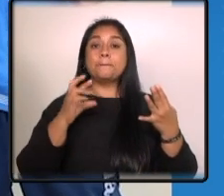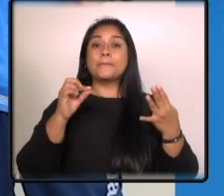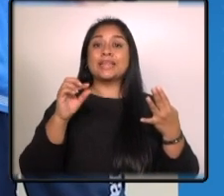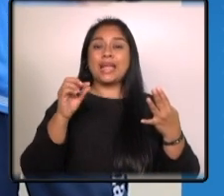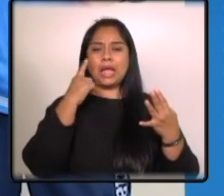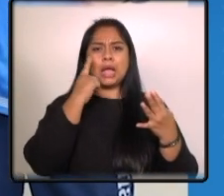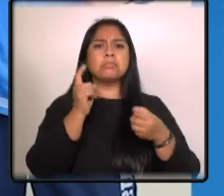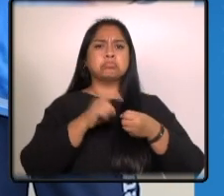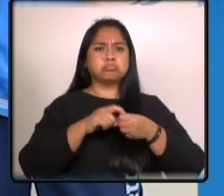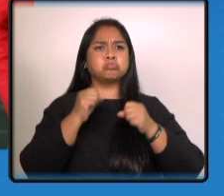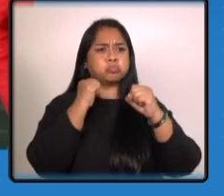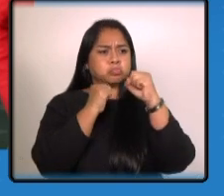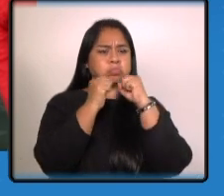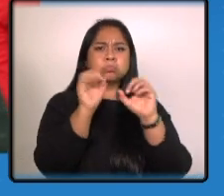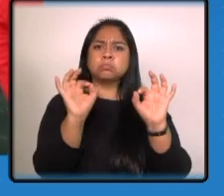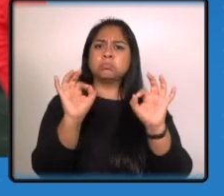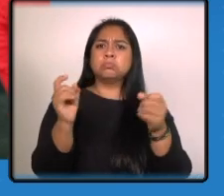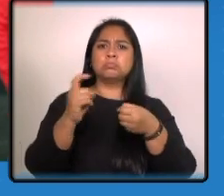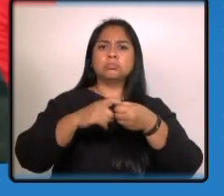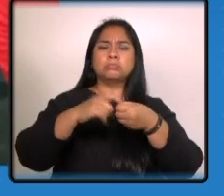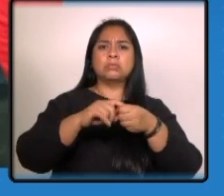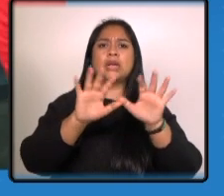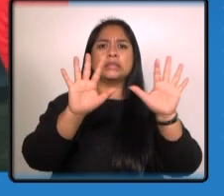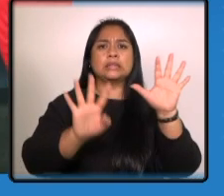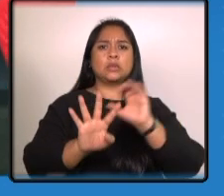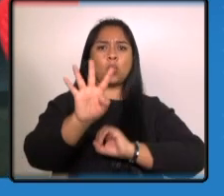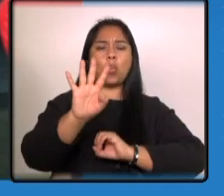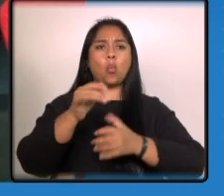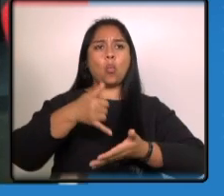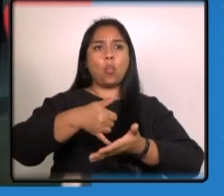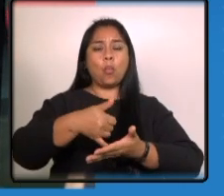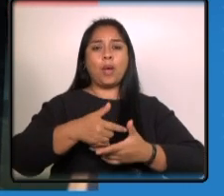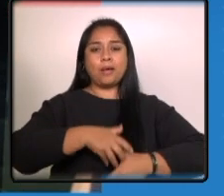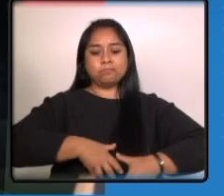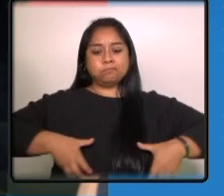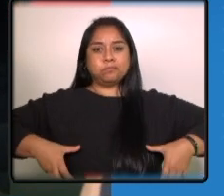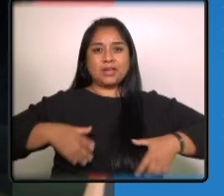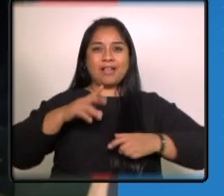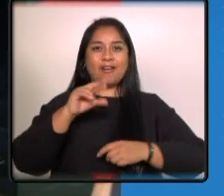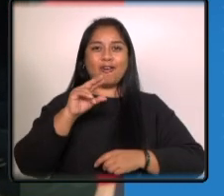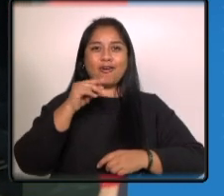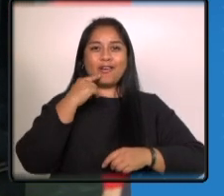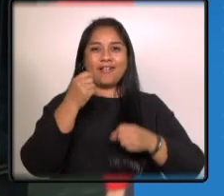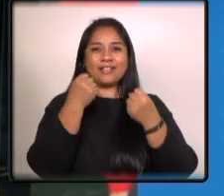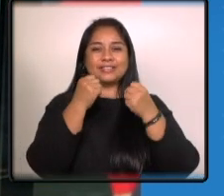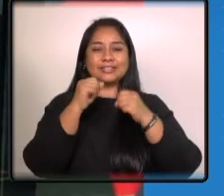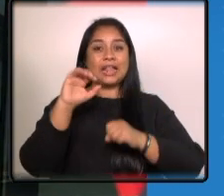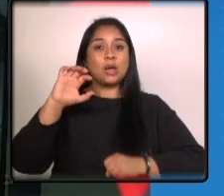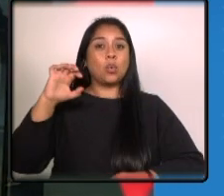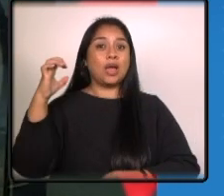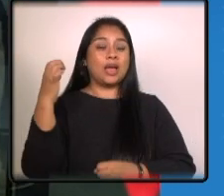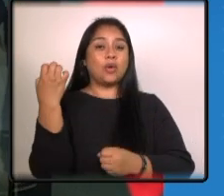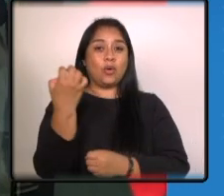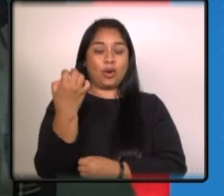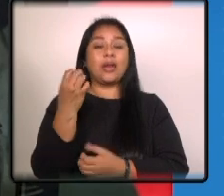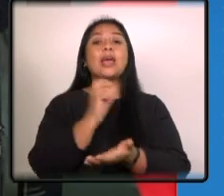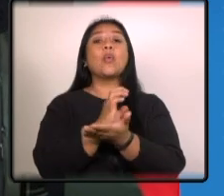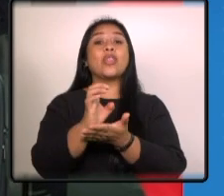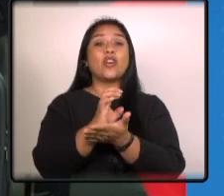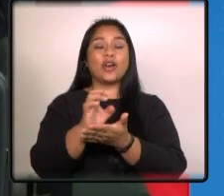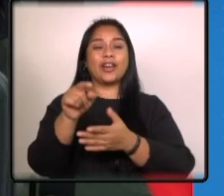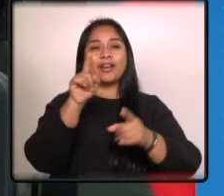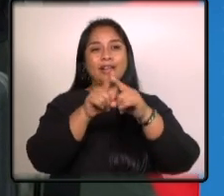destacada participación en la decimocuarta edición de la Copa Cinturón de Oro realizado en Ecuador los pugilistas